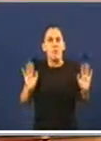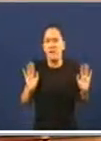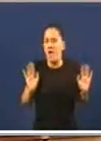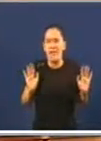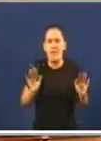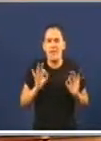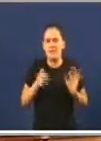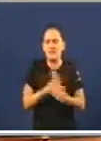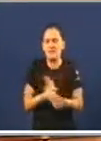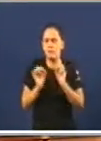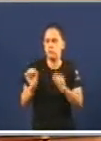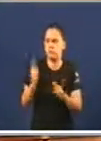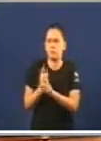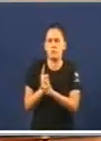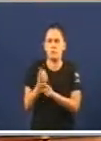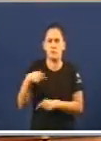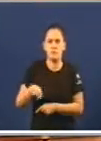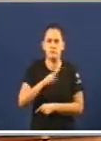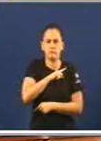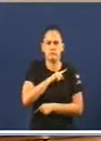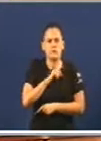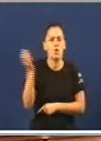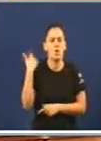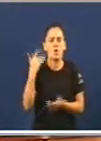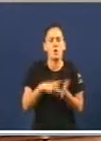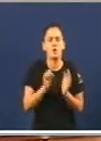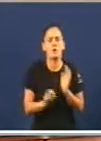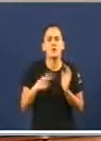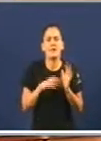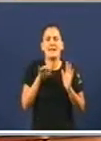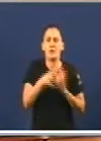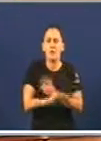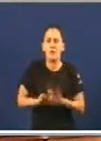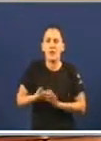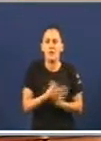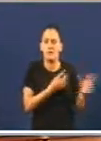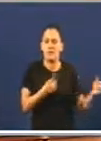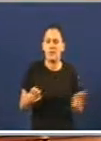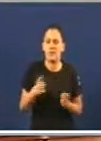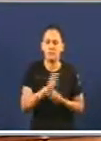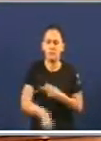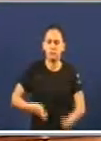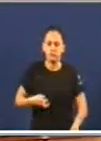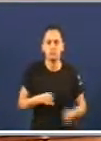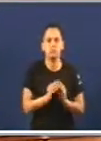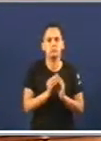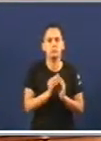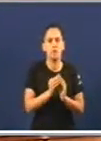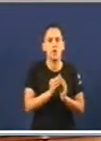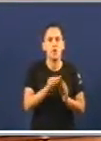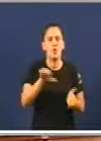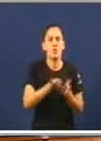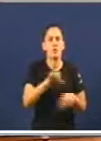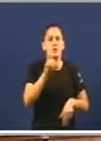nun desprezo total e absoluto. ou unha do ano 2014 sobre a necesidade de reparación do centro de saúde de Milladoiro